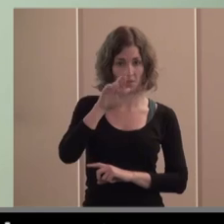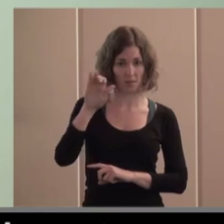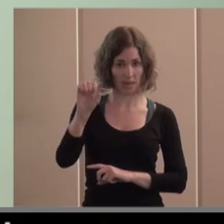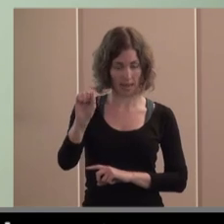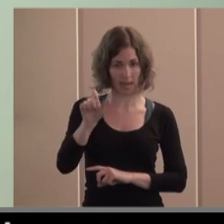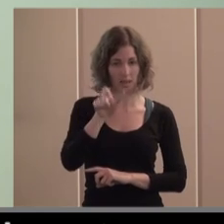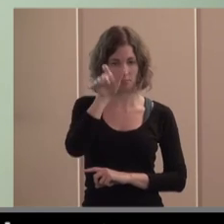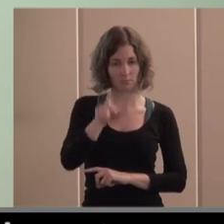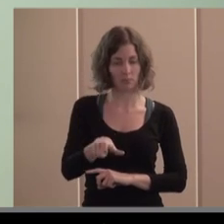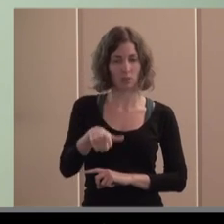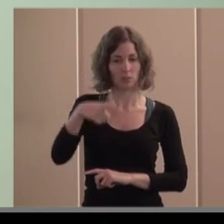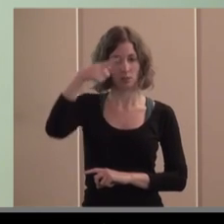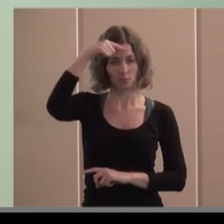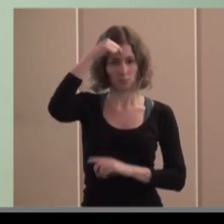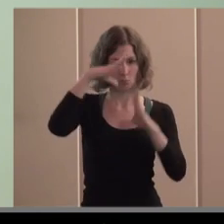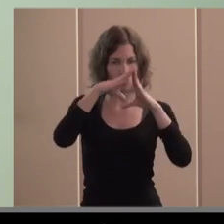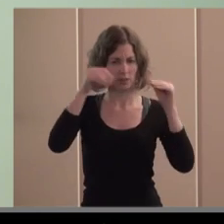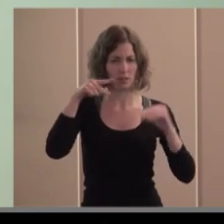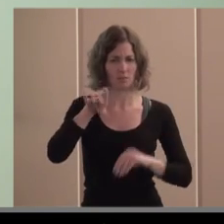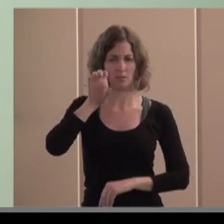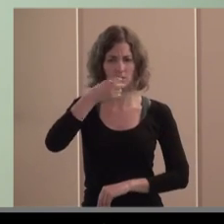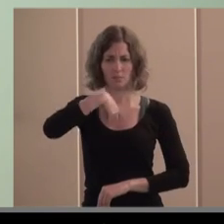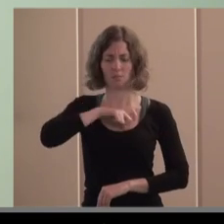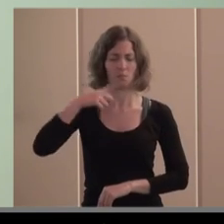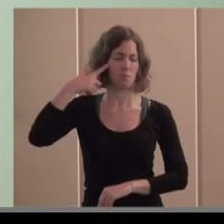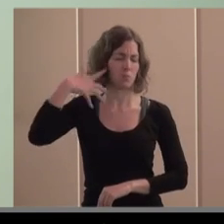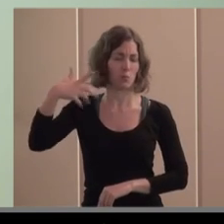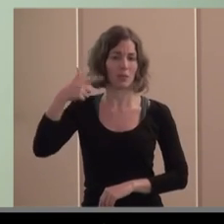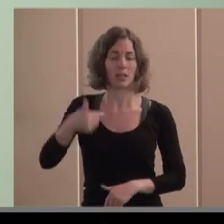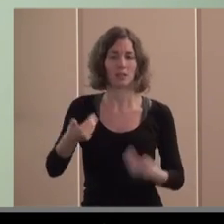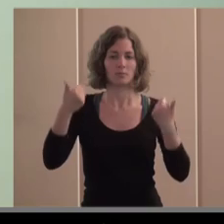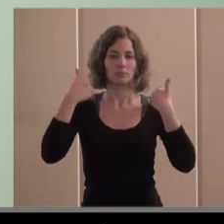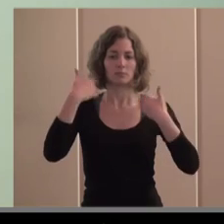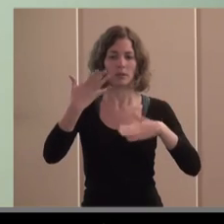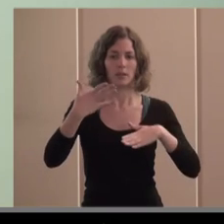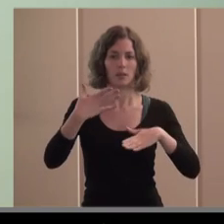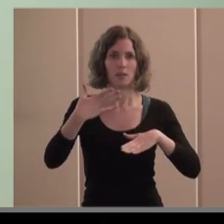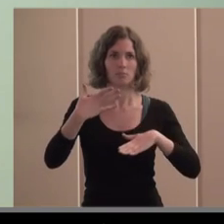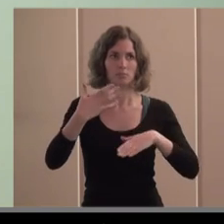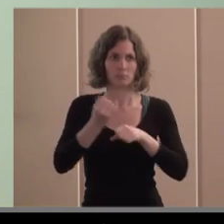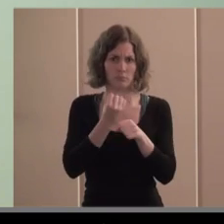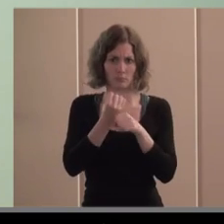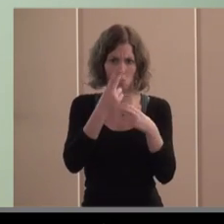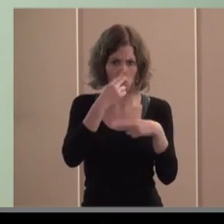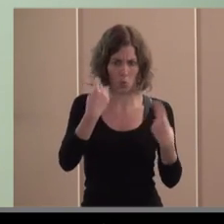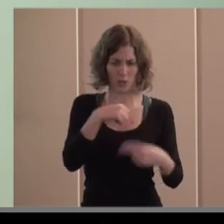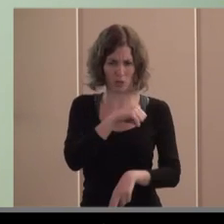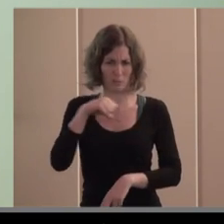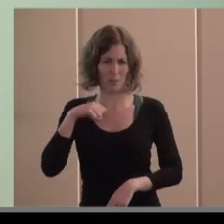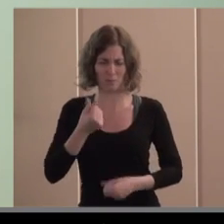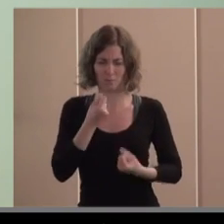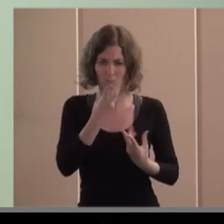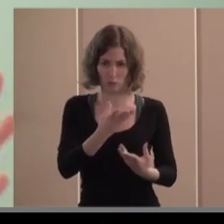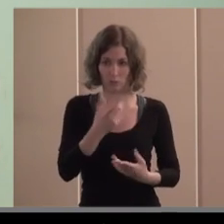catedrático de este país que ha estado en muchísimos cargos tanto públicos como en la empresa privada y hay dos